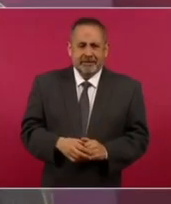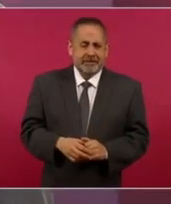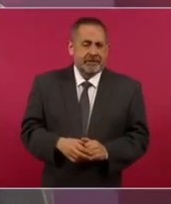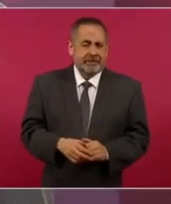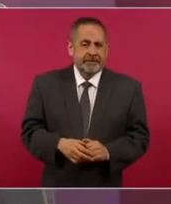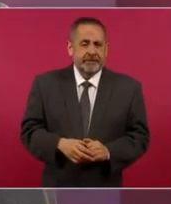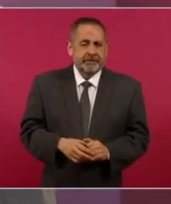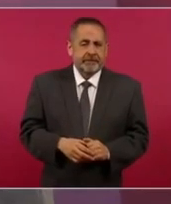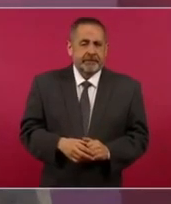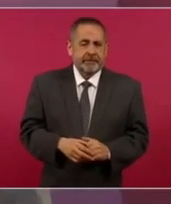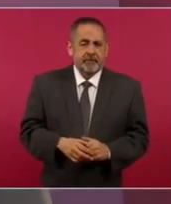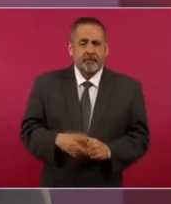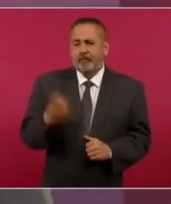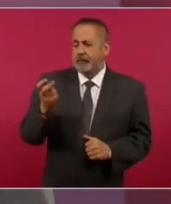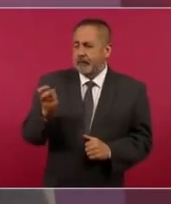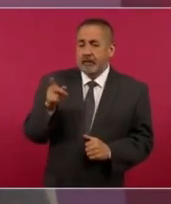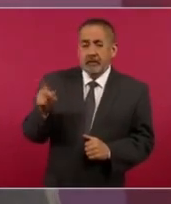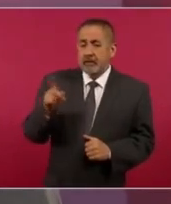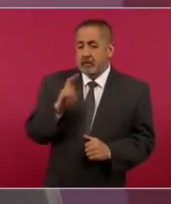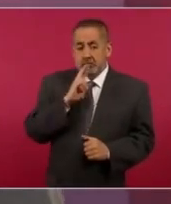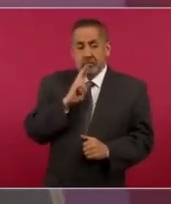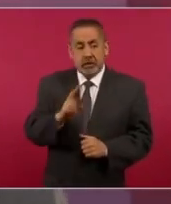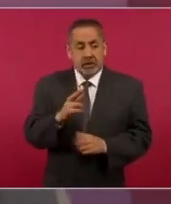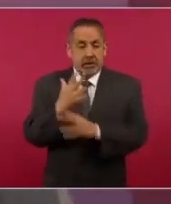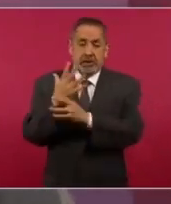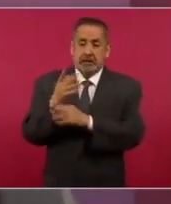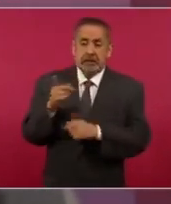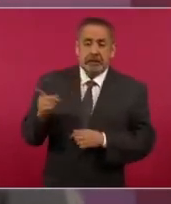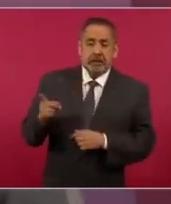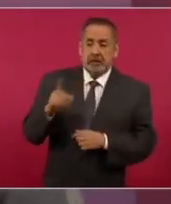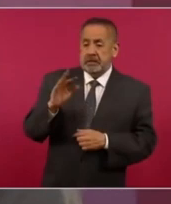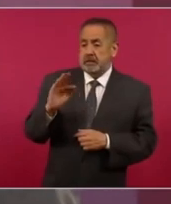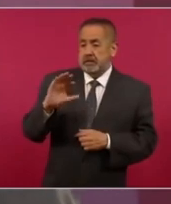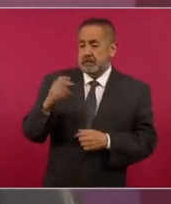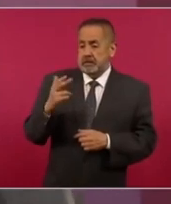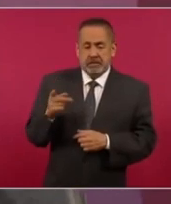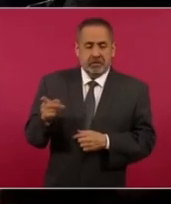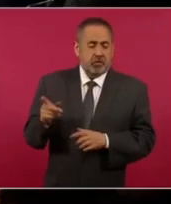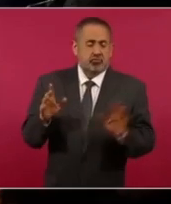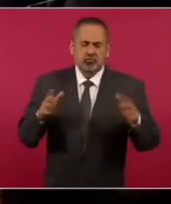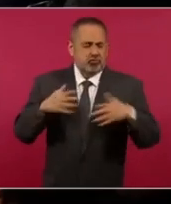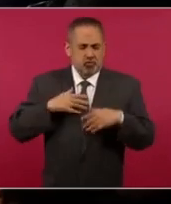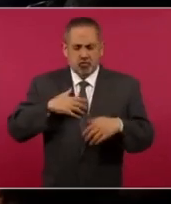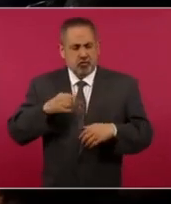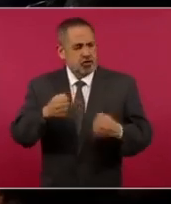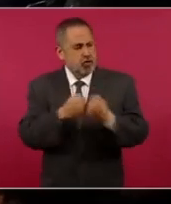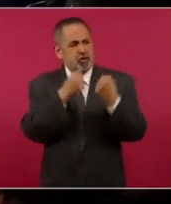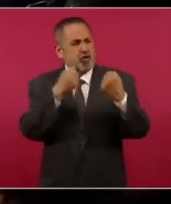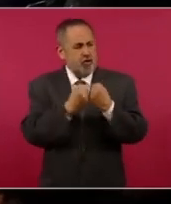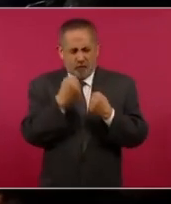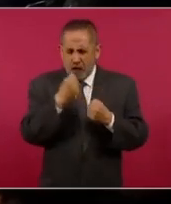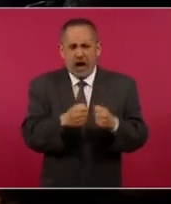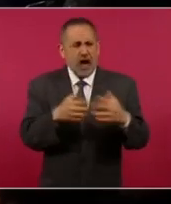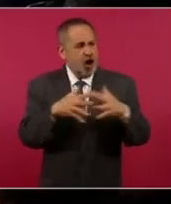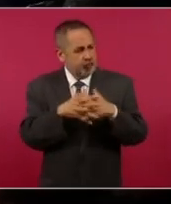Eso es lo que ha sostenido siempre y es